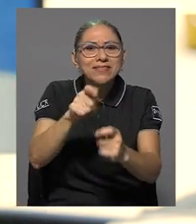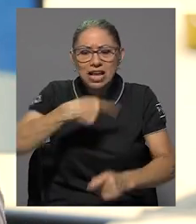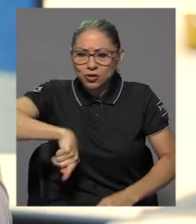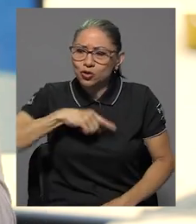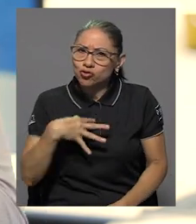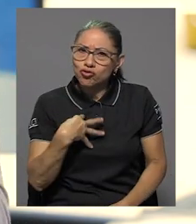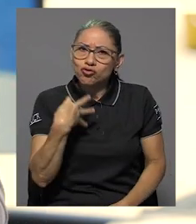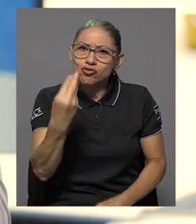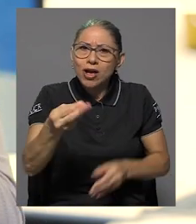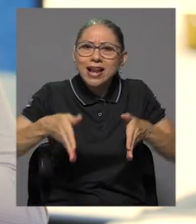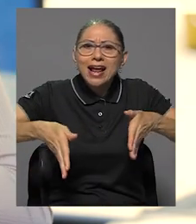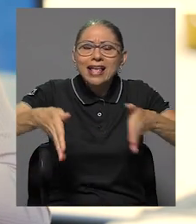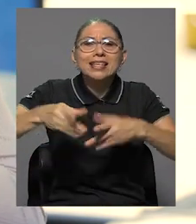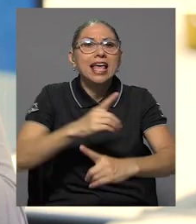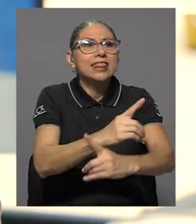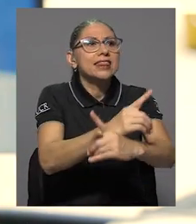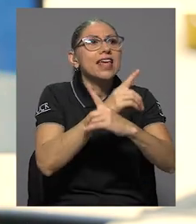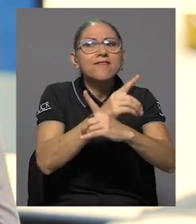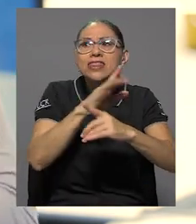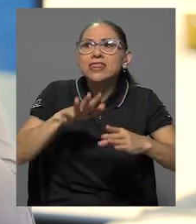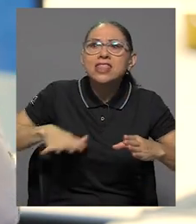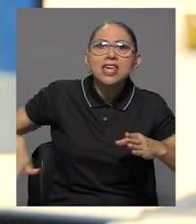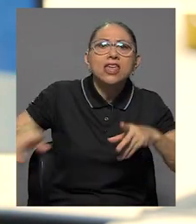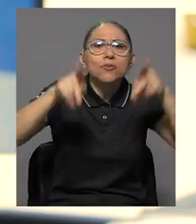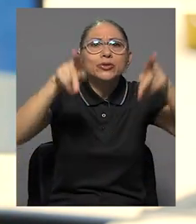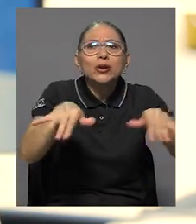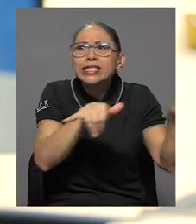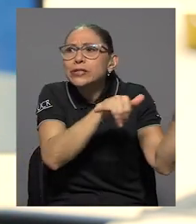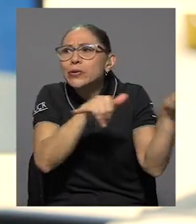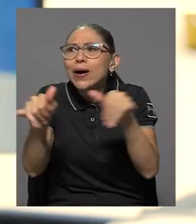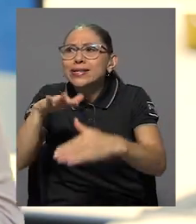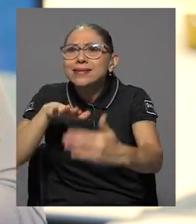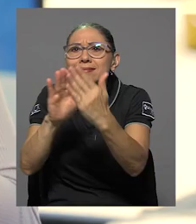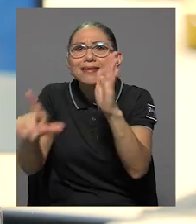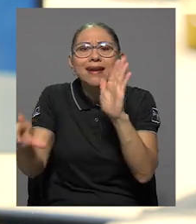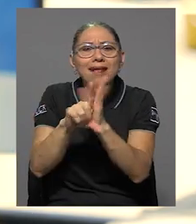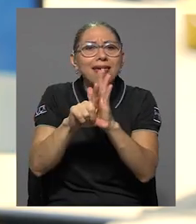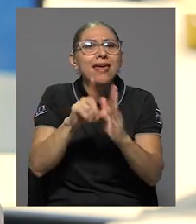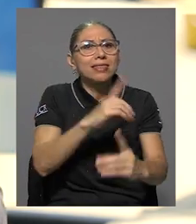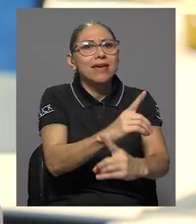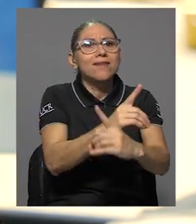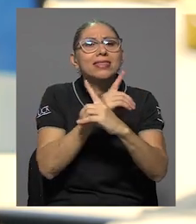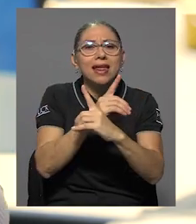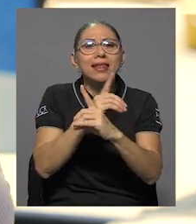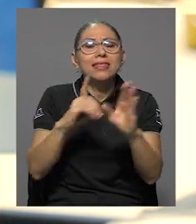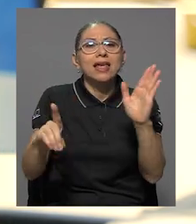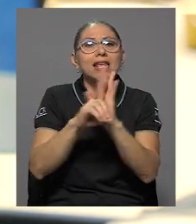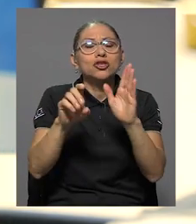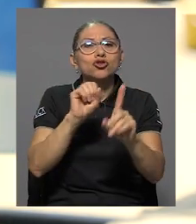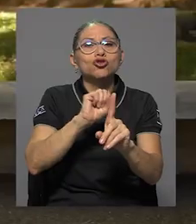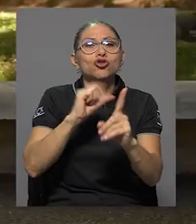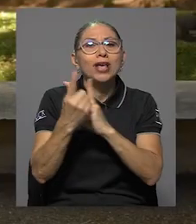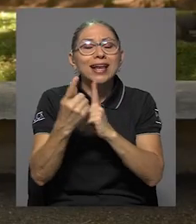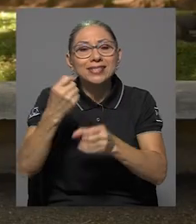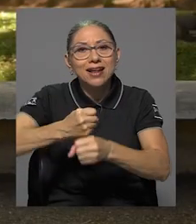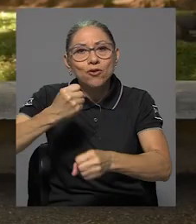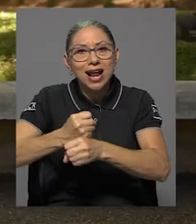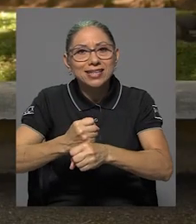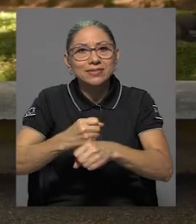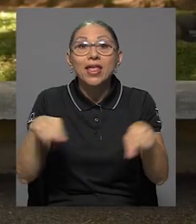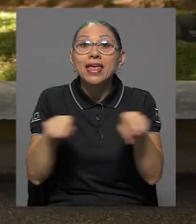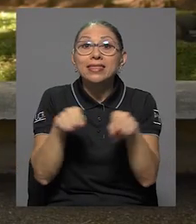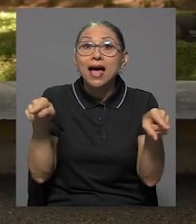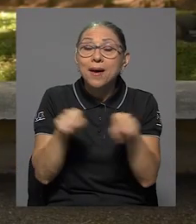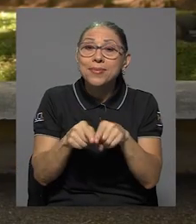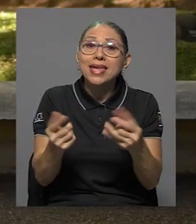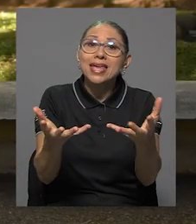estar ahí en las calles defendiendo el Estado social de derecho, la institucionalidad pública, los derechos sociales, humanos y laborales. Así mismo,